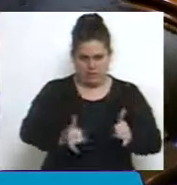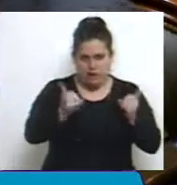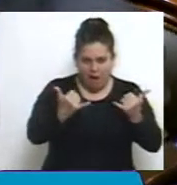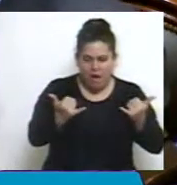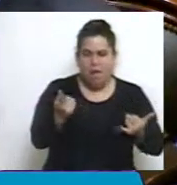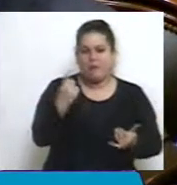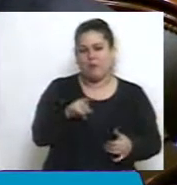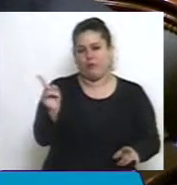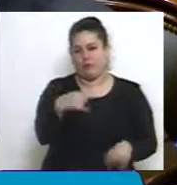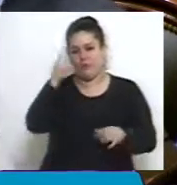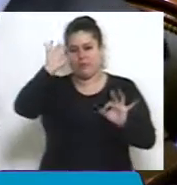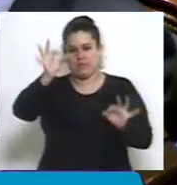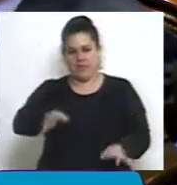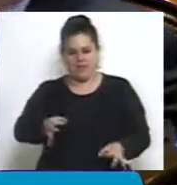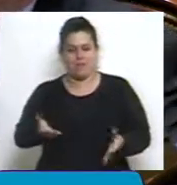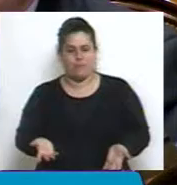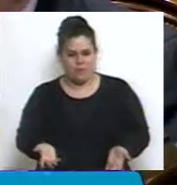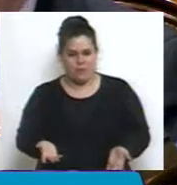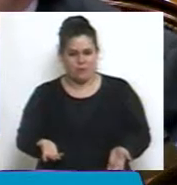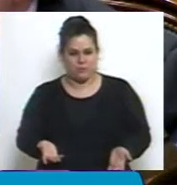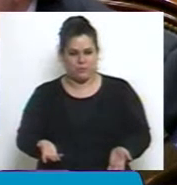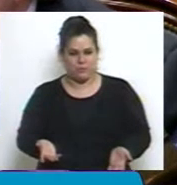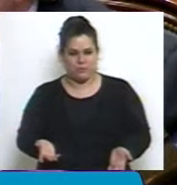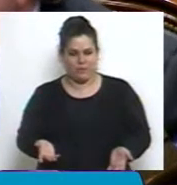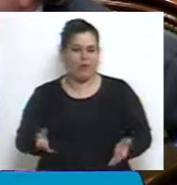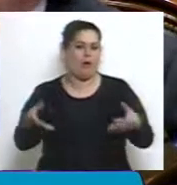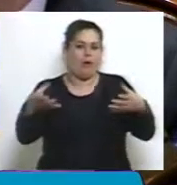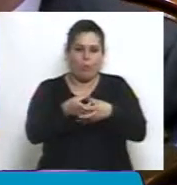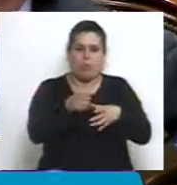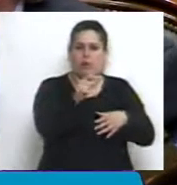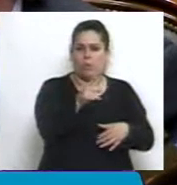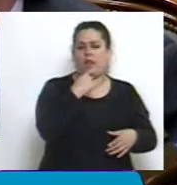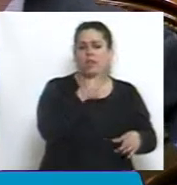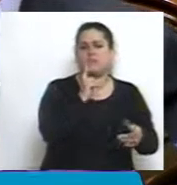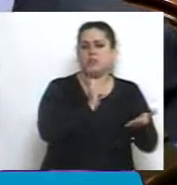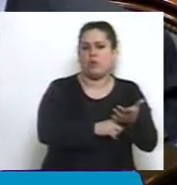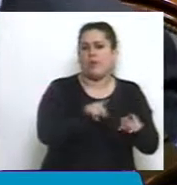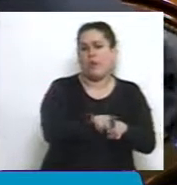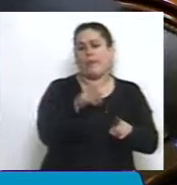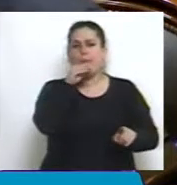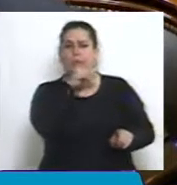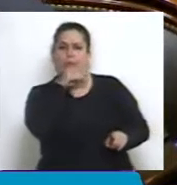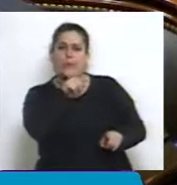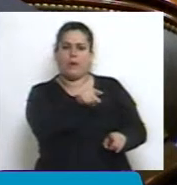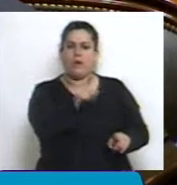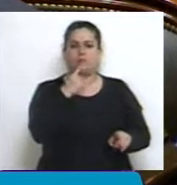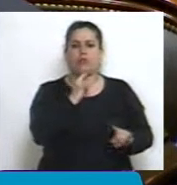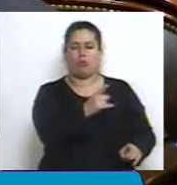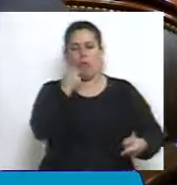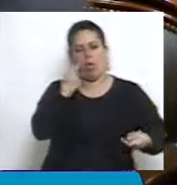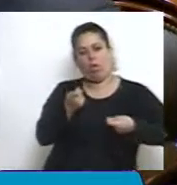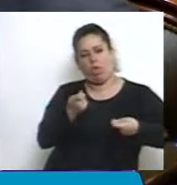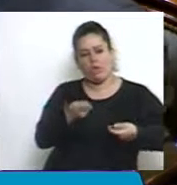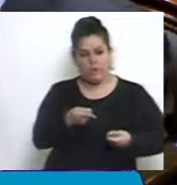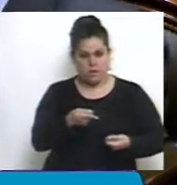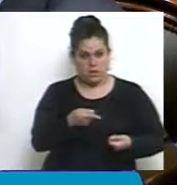sabemos que detrás de esto está la delegación de facultades para arbitrariamente, discrecionalmente, manejar los recursos.